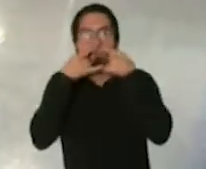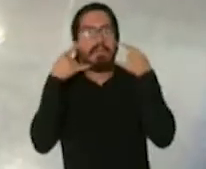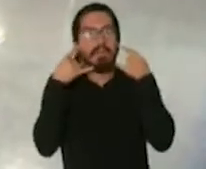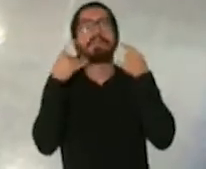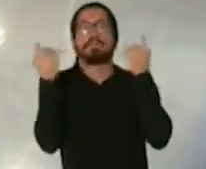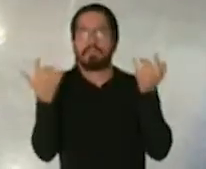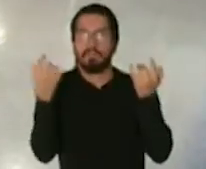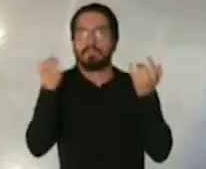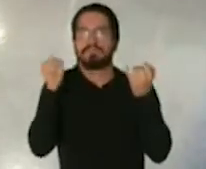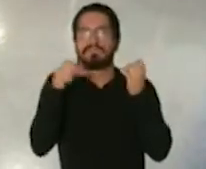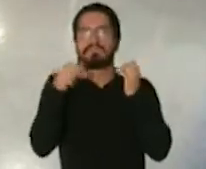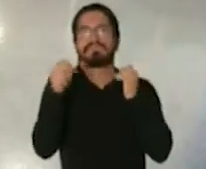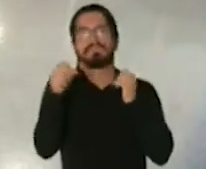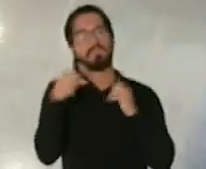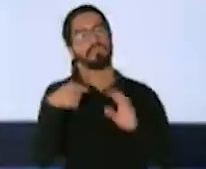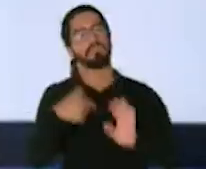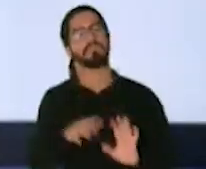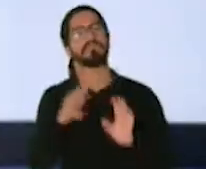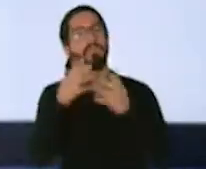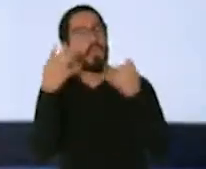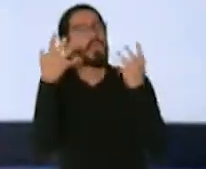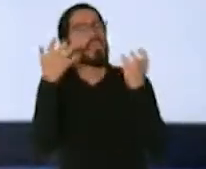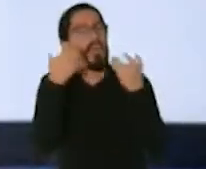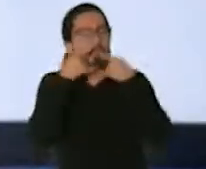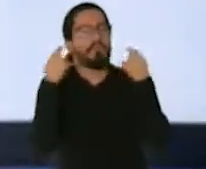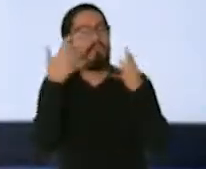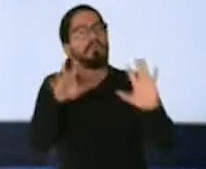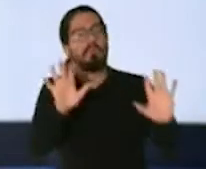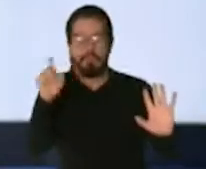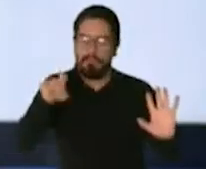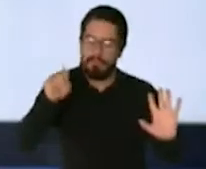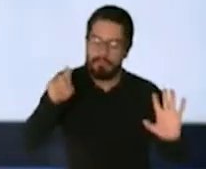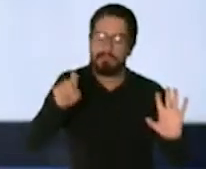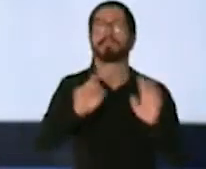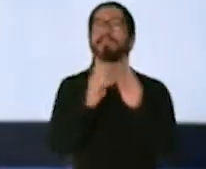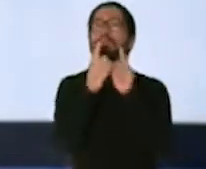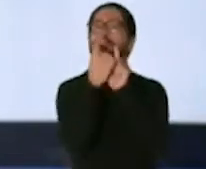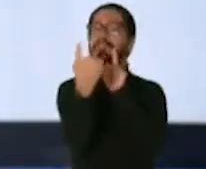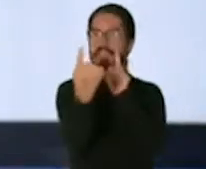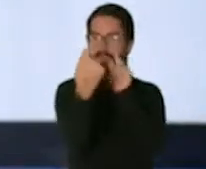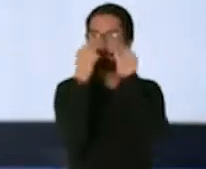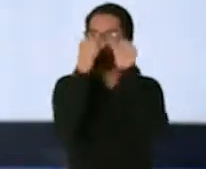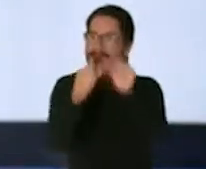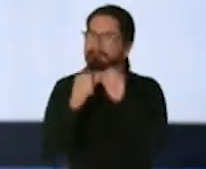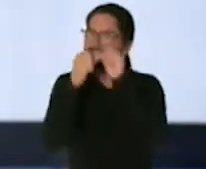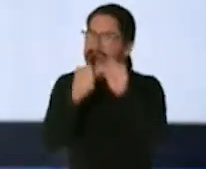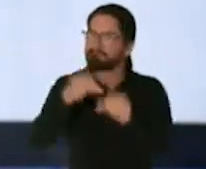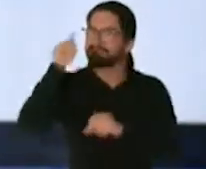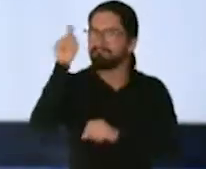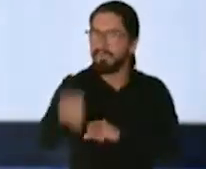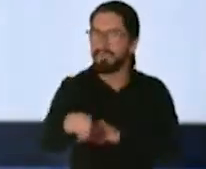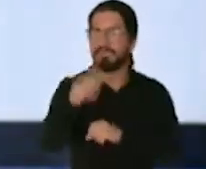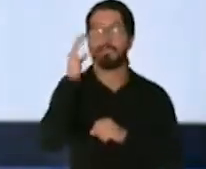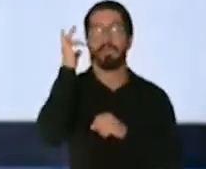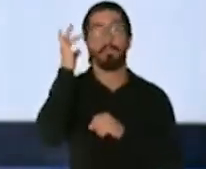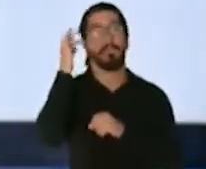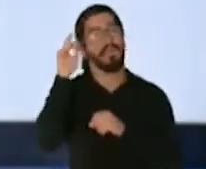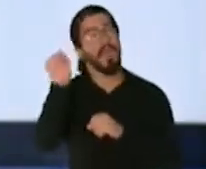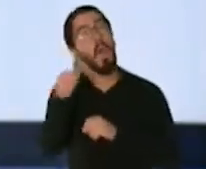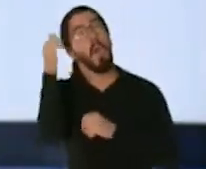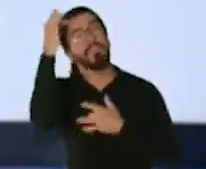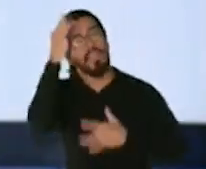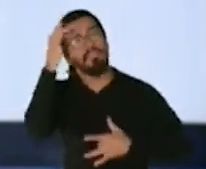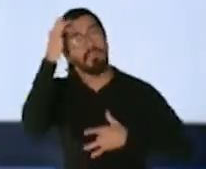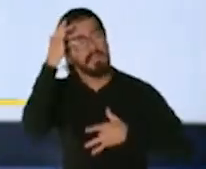distancia de la mascarilla porque yo estoy loco por quitármela ya pero la distancia y ese tipo de cosas hay que mantenerlas porque las enfermedades infectocontagiosas van a